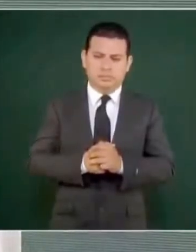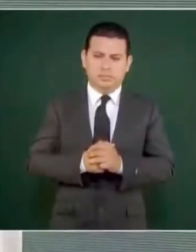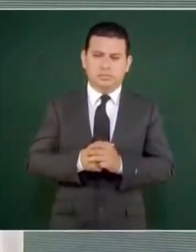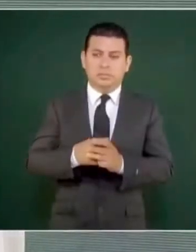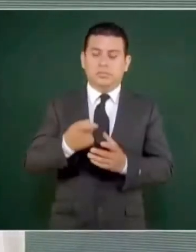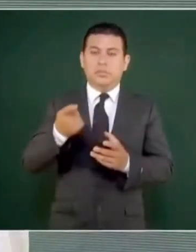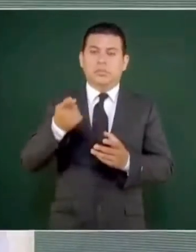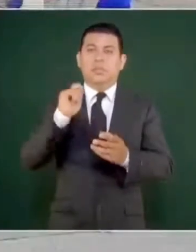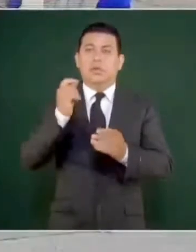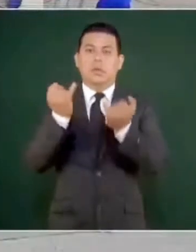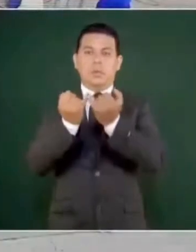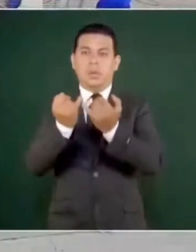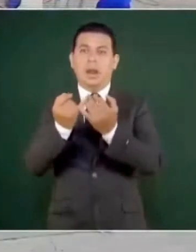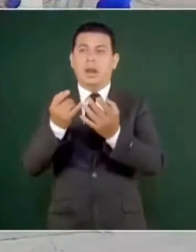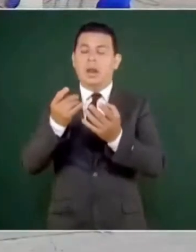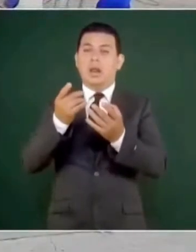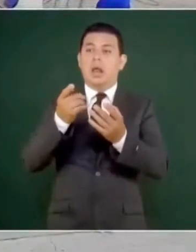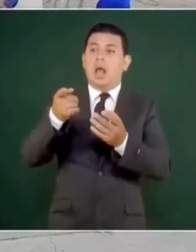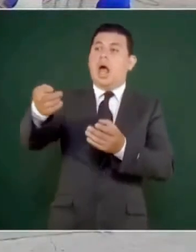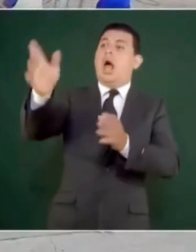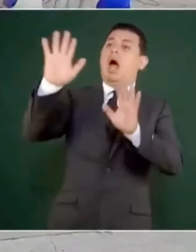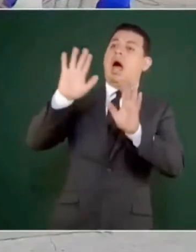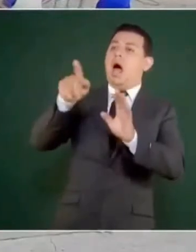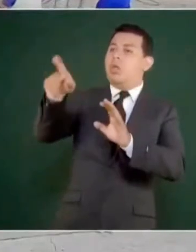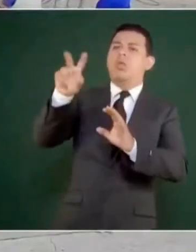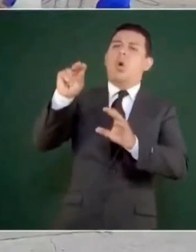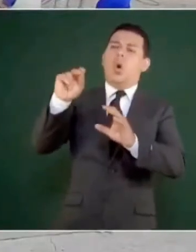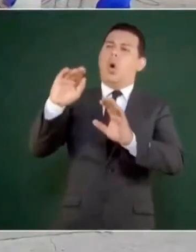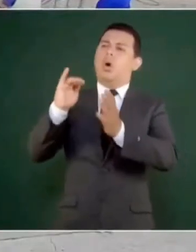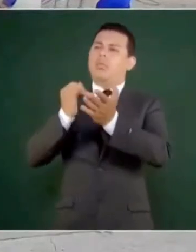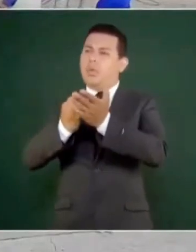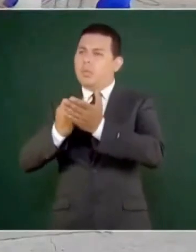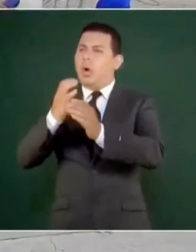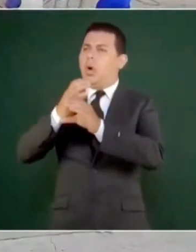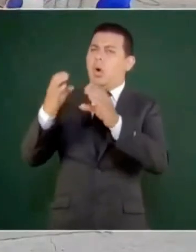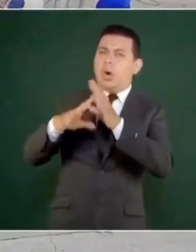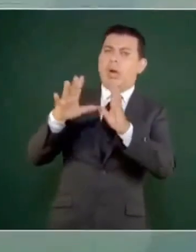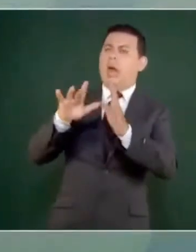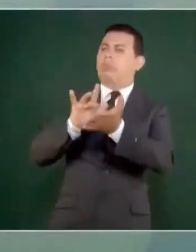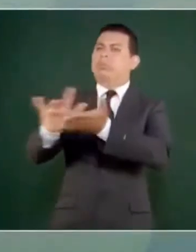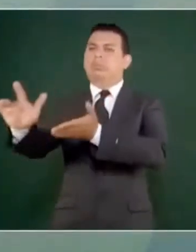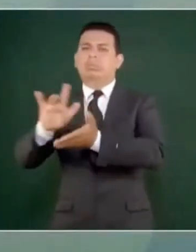en el periodismo, en los medios.